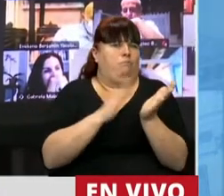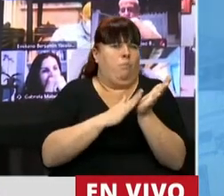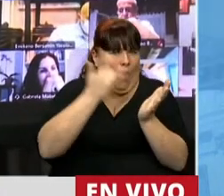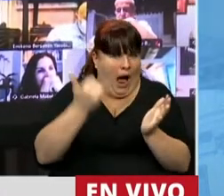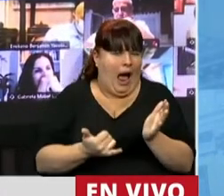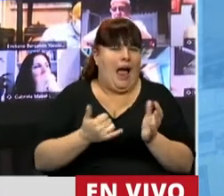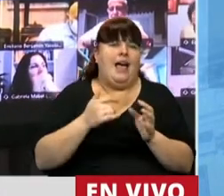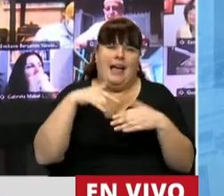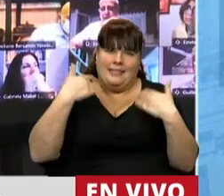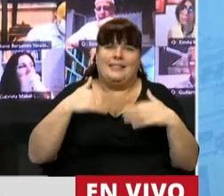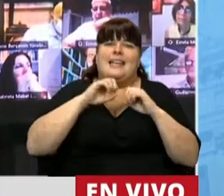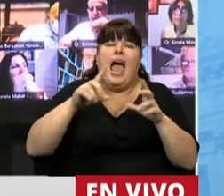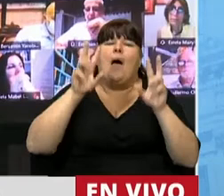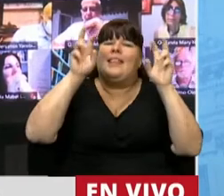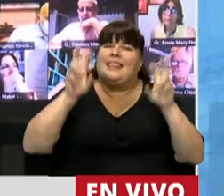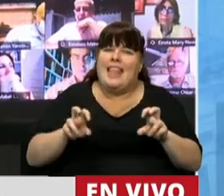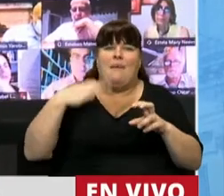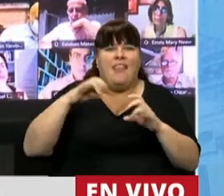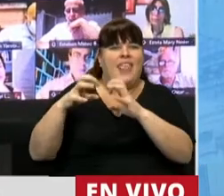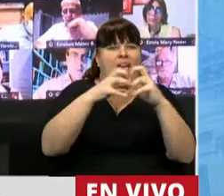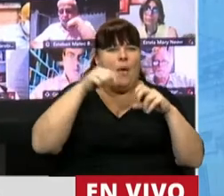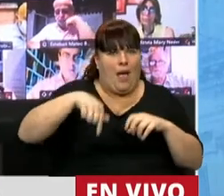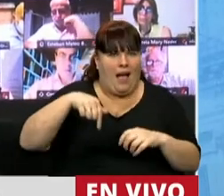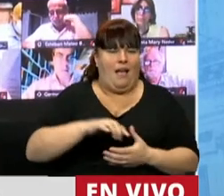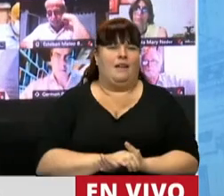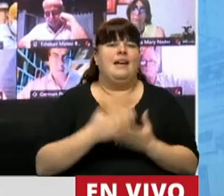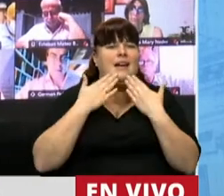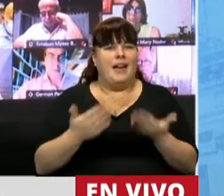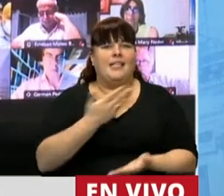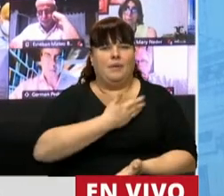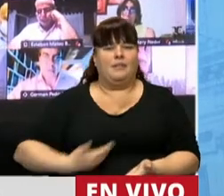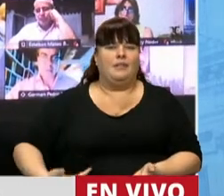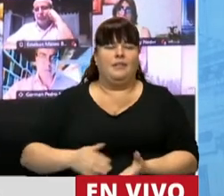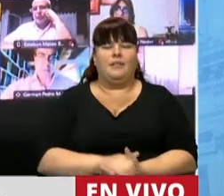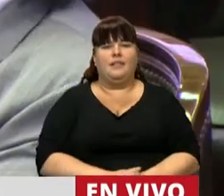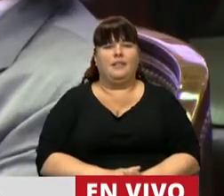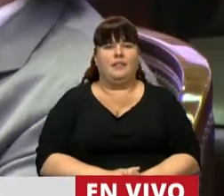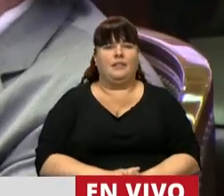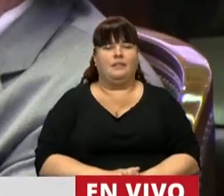la profundidad que tienen los temas que tenemos que tratar en esta casa. Gracias, Presidente.